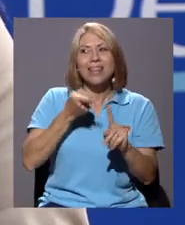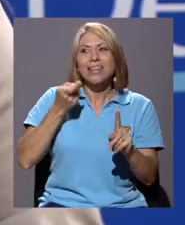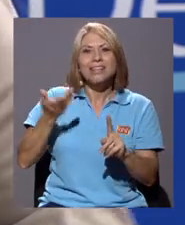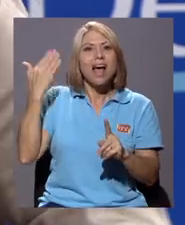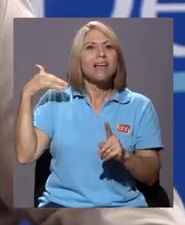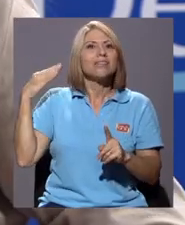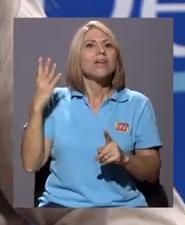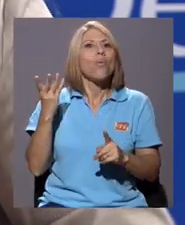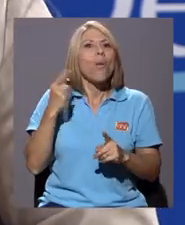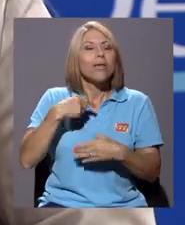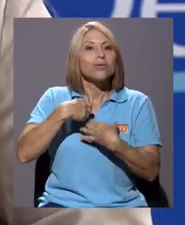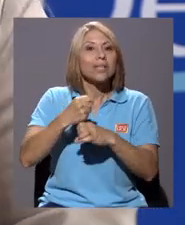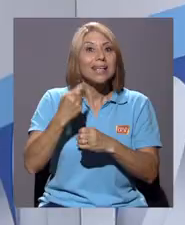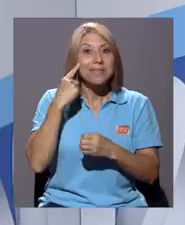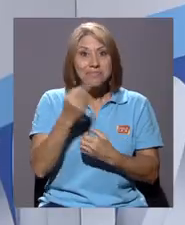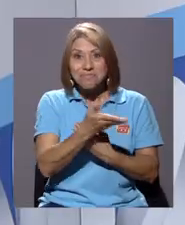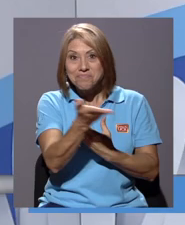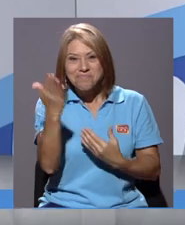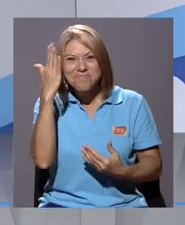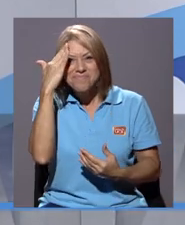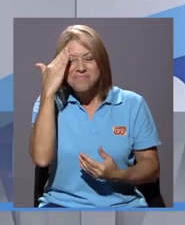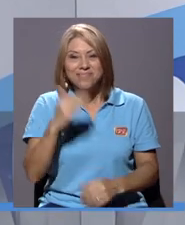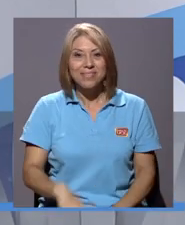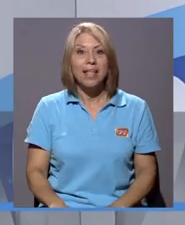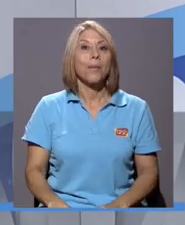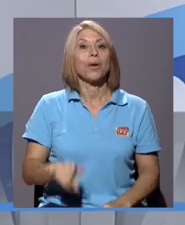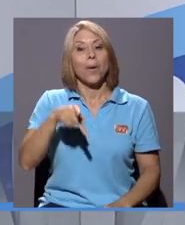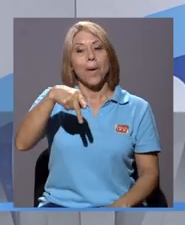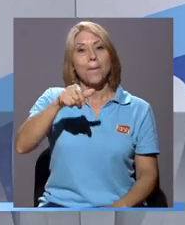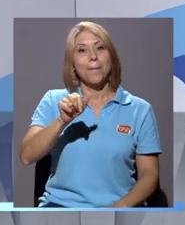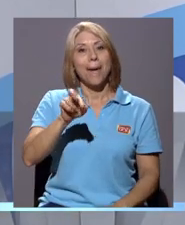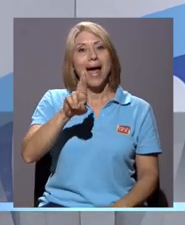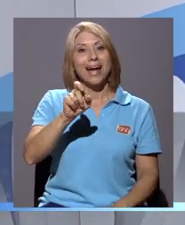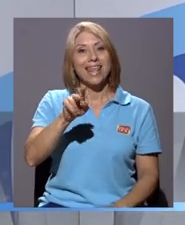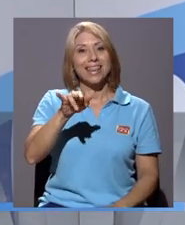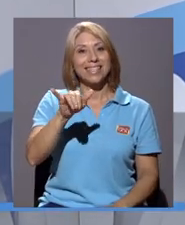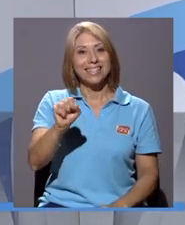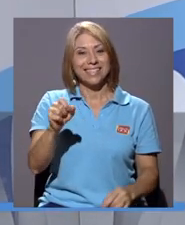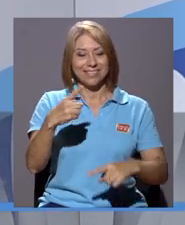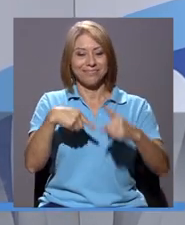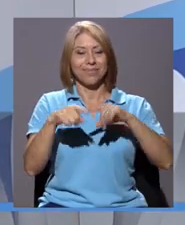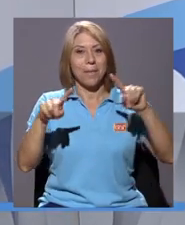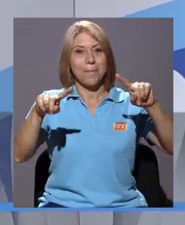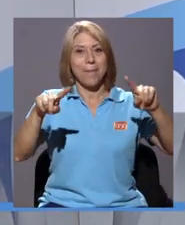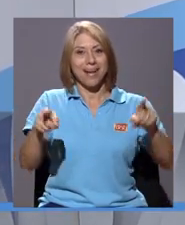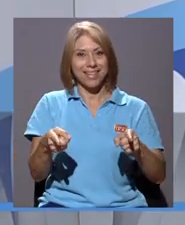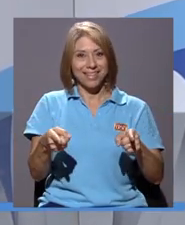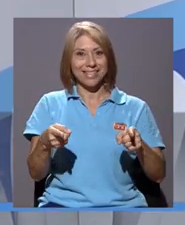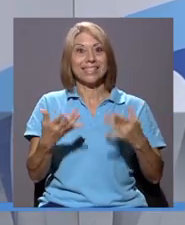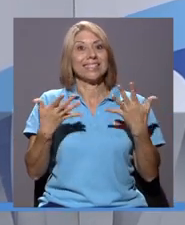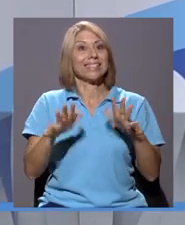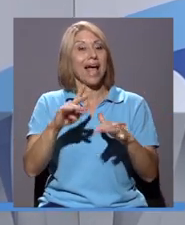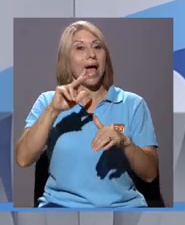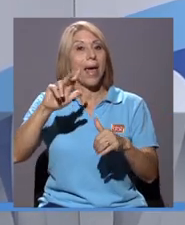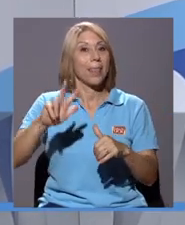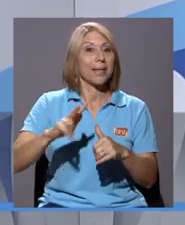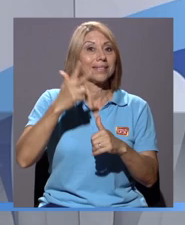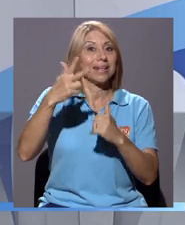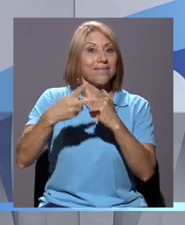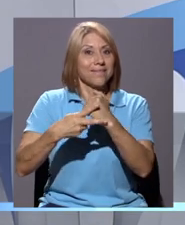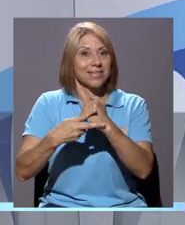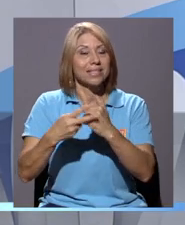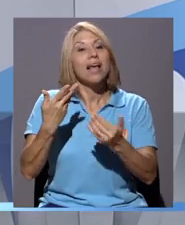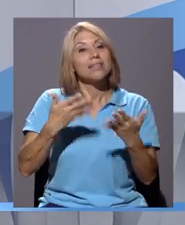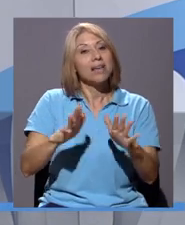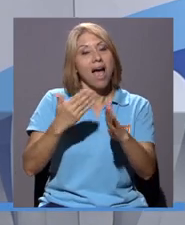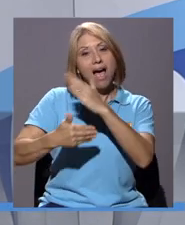hace para que la gente pueda conocerlo. Paréntesis, esta es la tercera edición. Ya tenemos dos ediciones anteriores